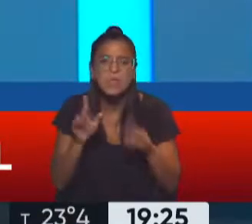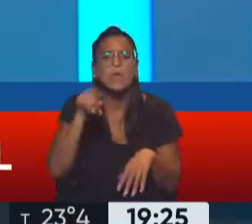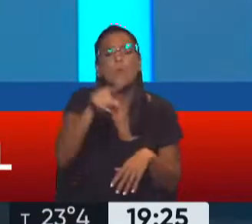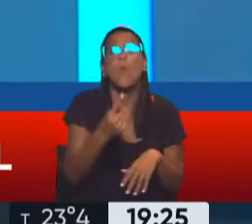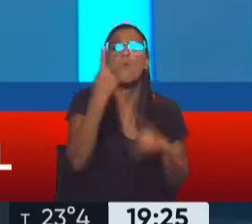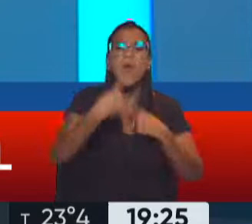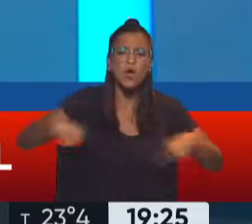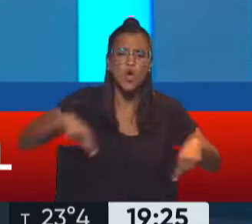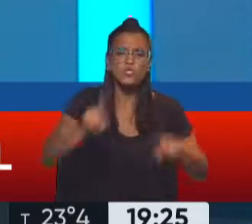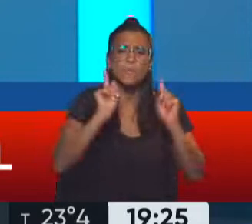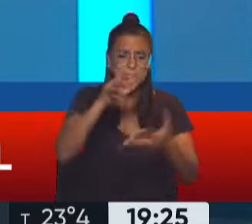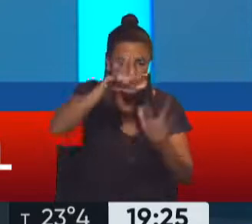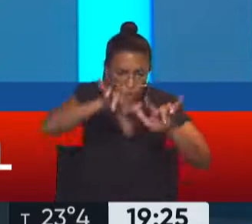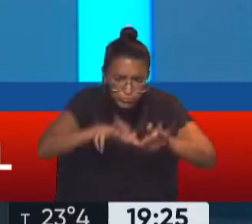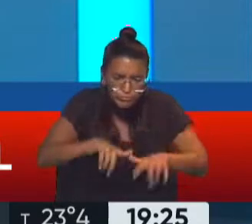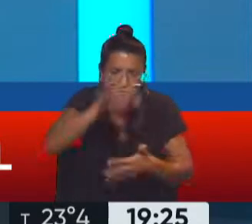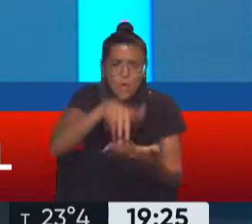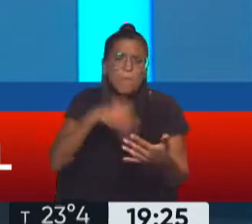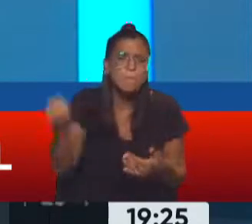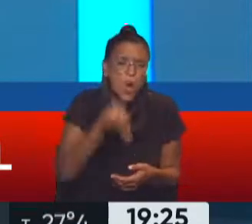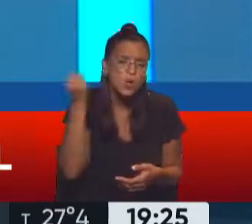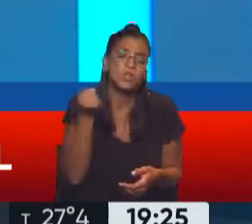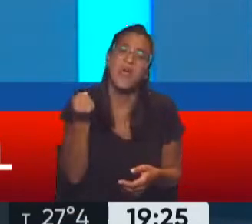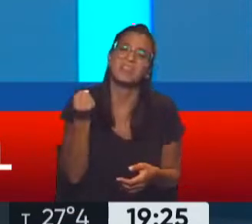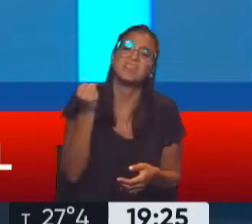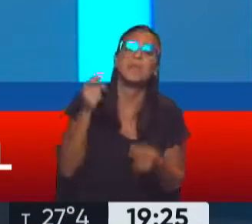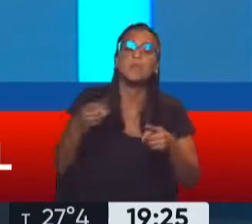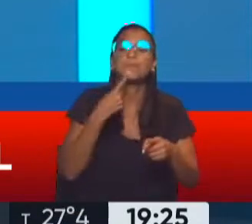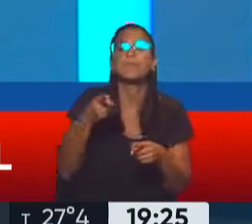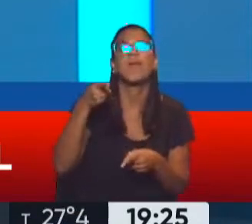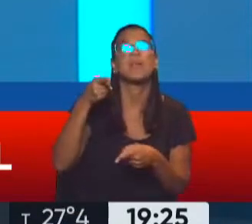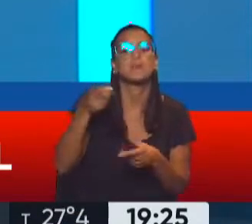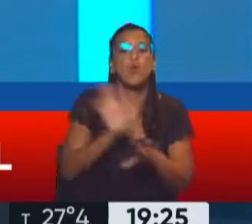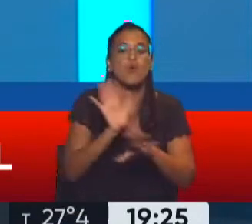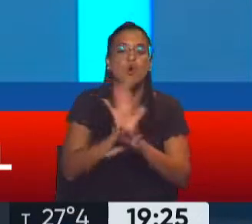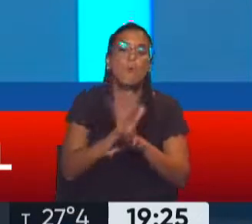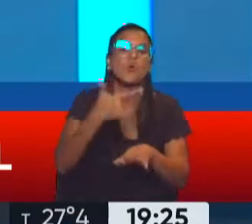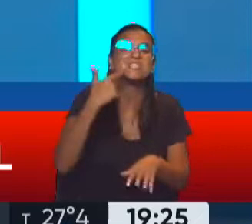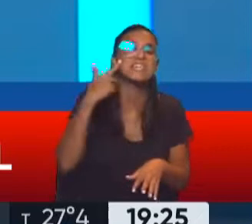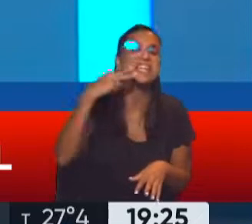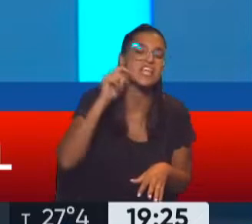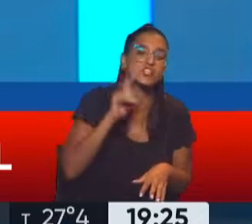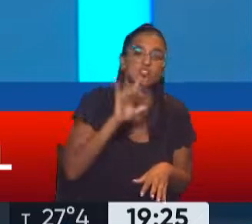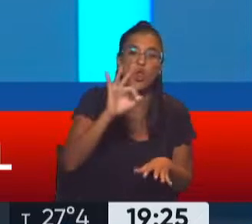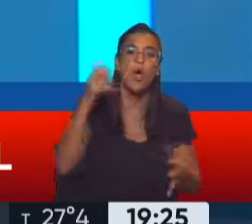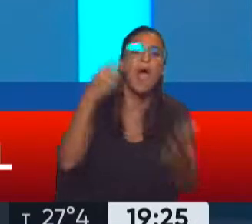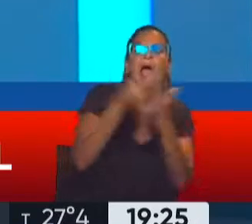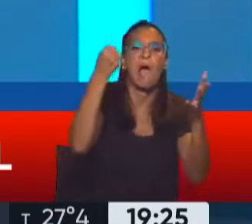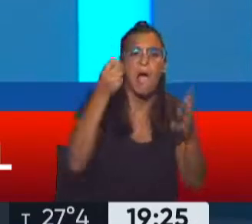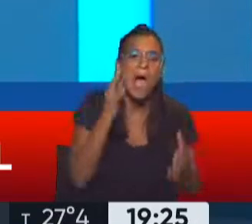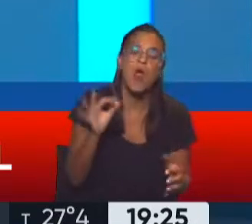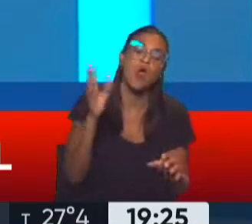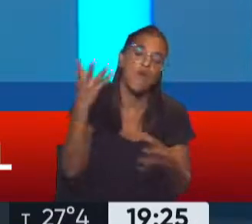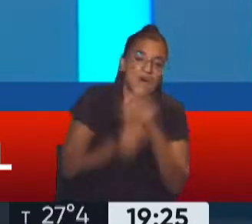una de las cosas que dice el decálogo, que es muy importante y no siempre se hace, se señala el siniestro. A veces, erróneamente, el